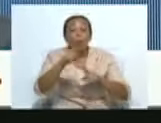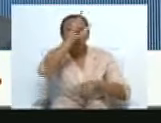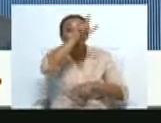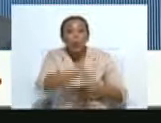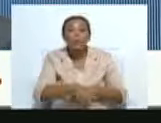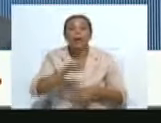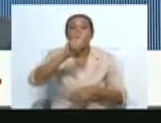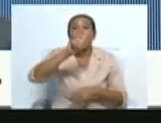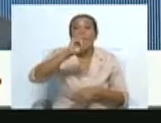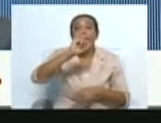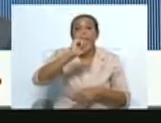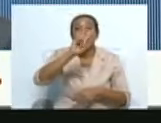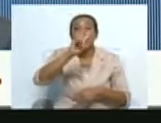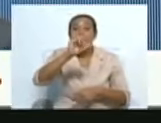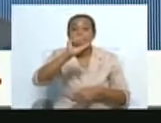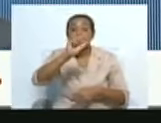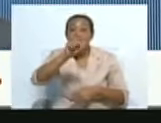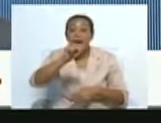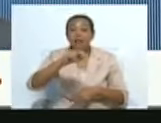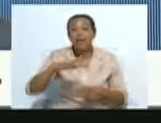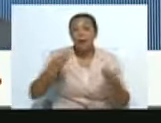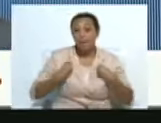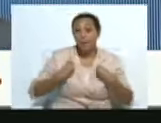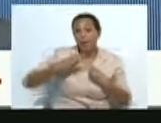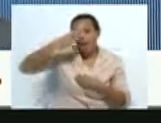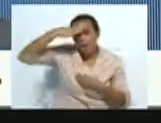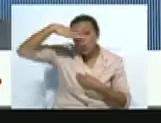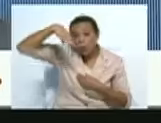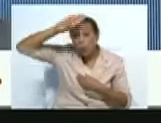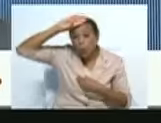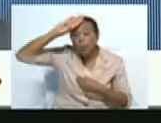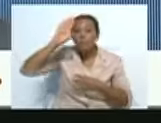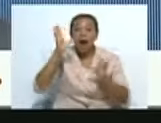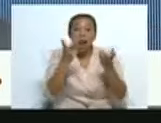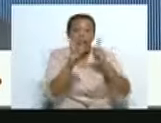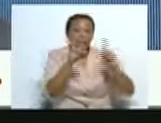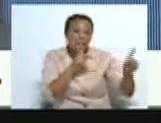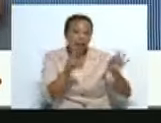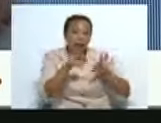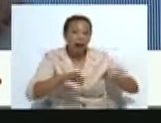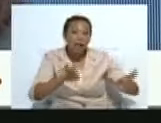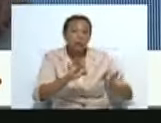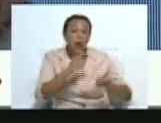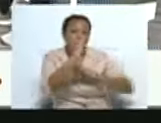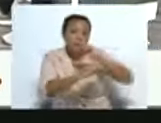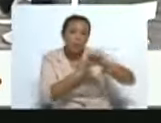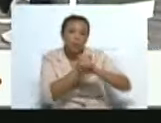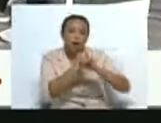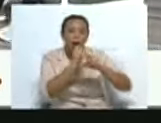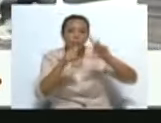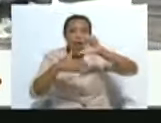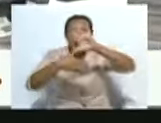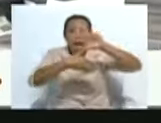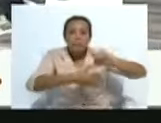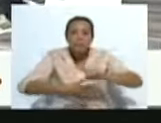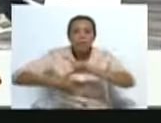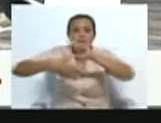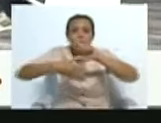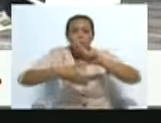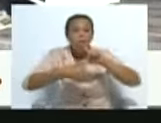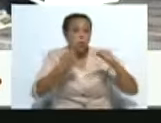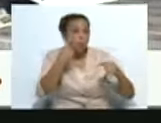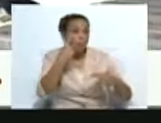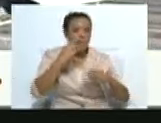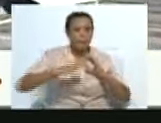Vivian Martínez Tavares, de Cuba, teatróloga, directora de la revista Conjunto de Teatro Latinoamericano. Correcto, bienvenida, pero además yo la vi